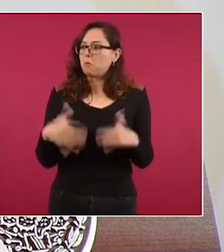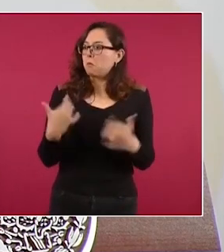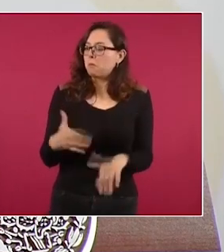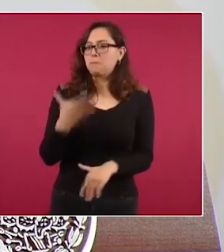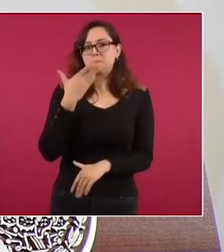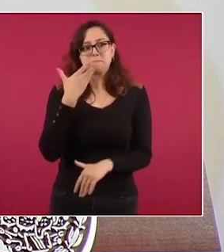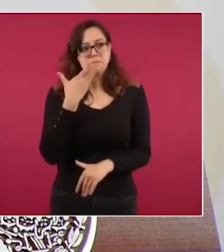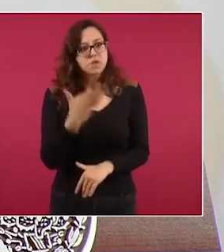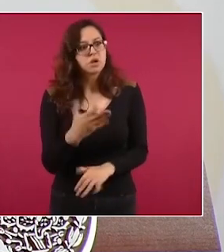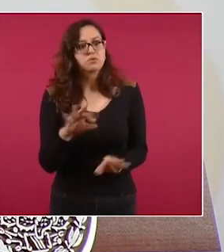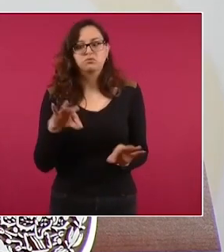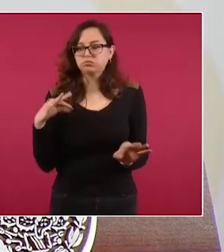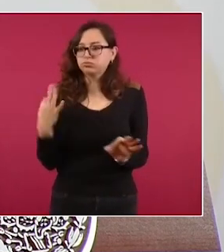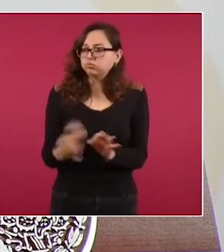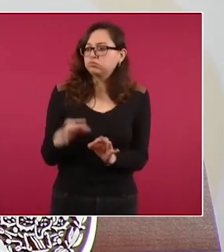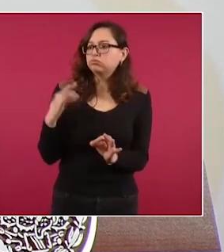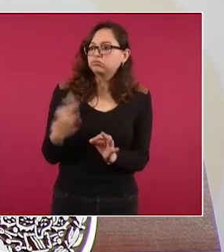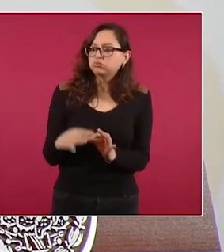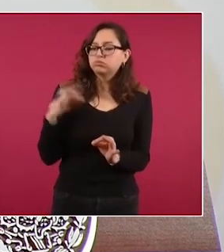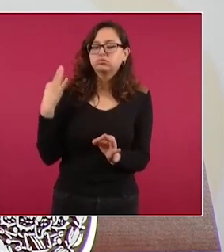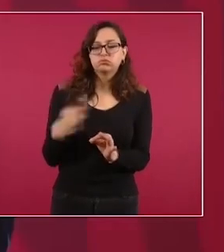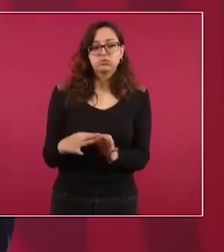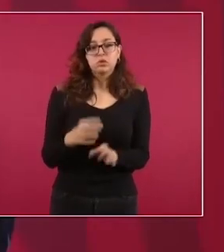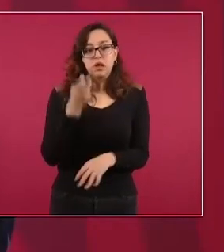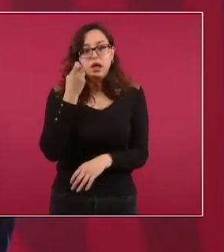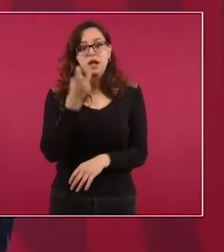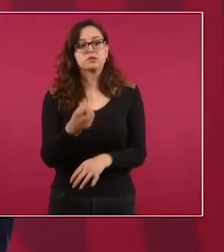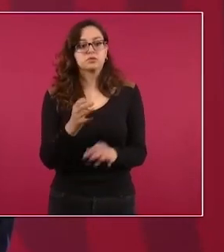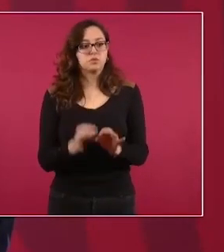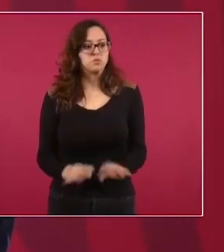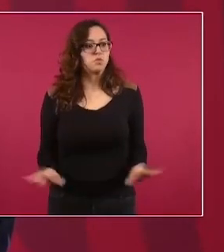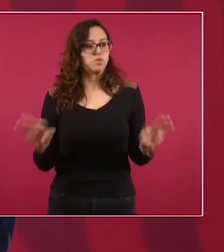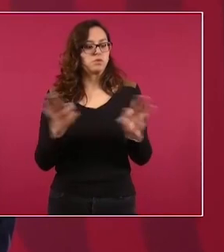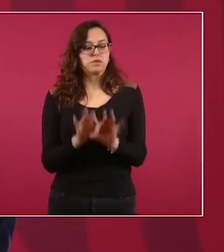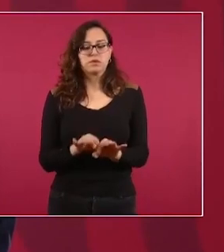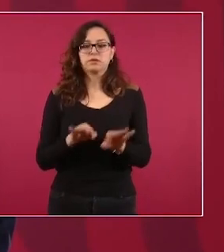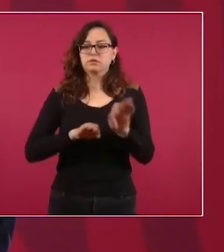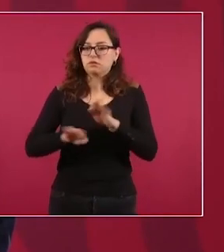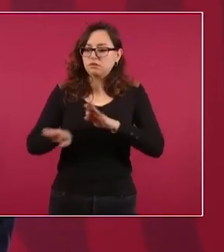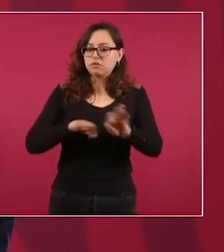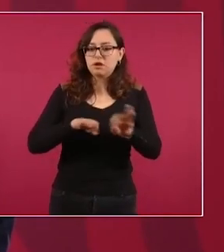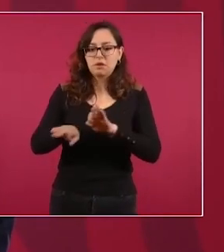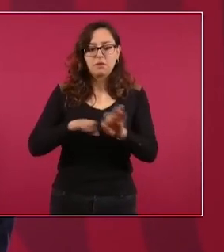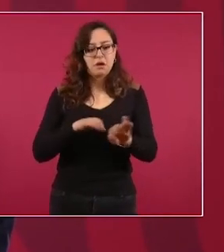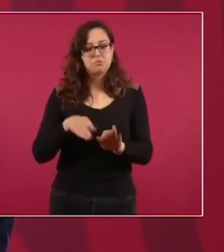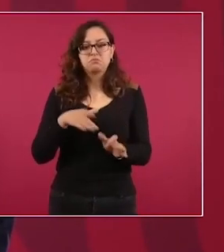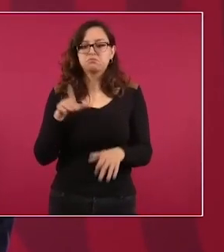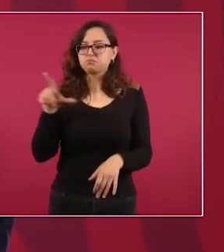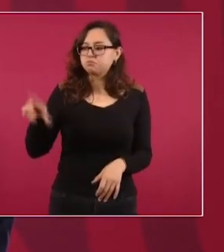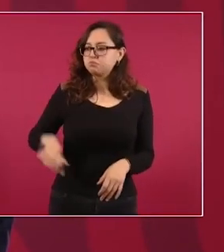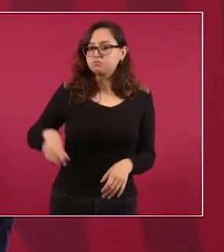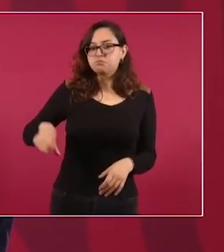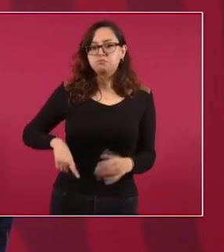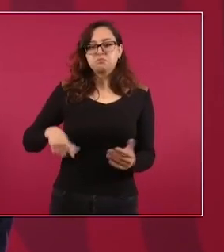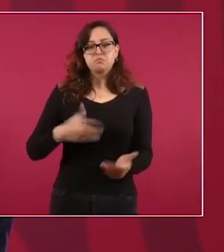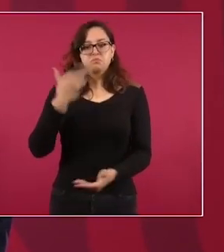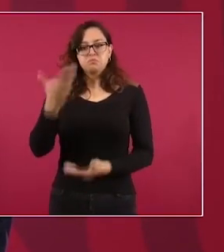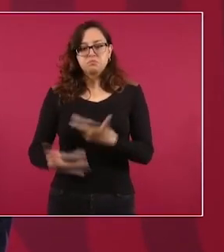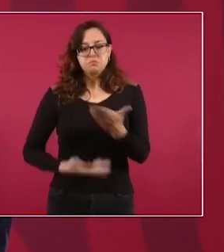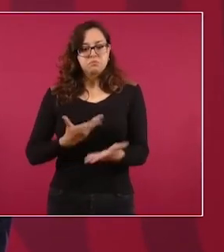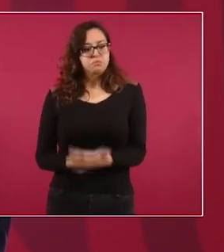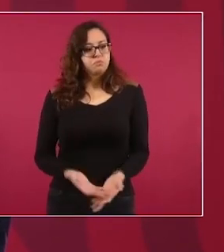cuentan son los hechos y es una servidora pública ejemplar